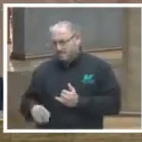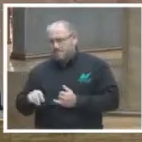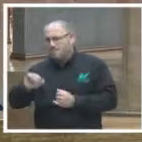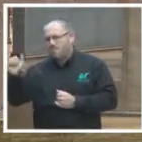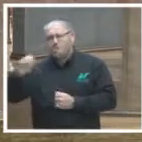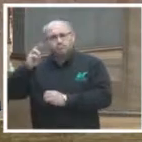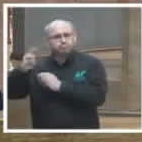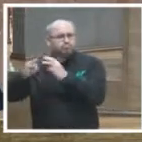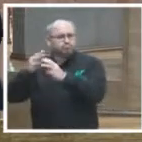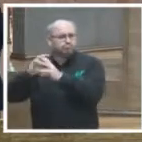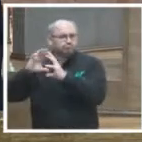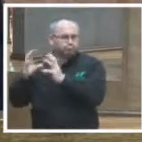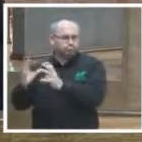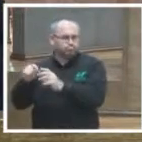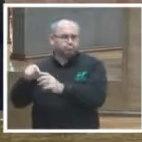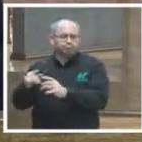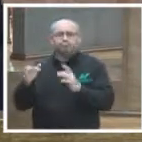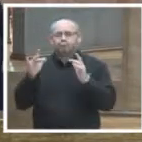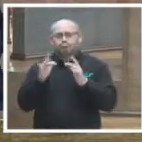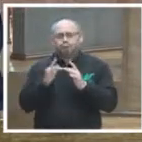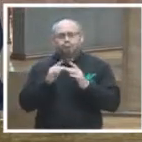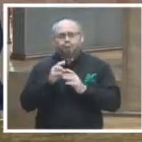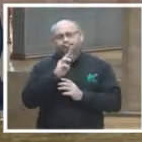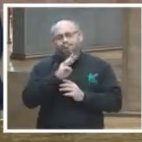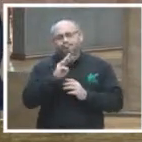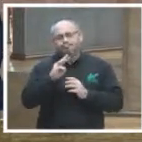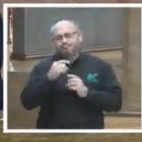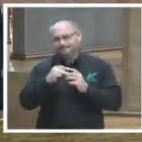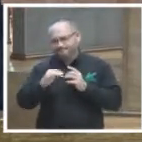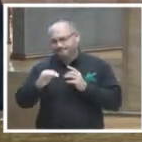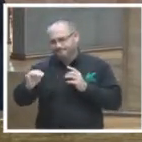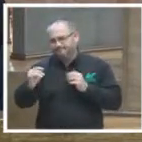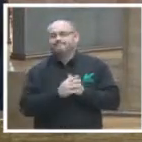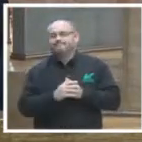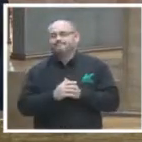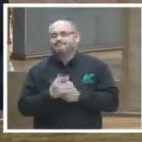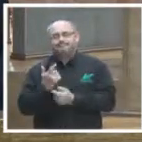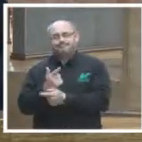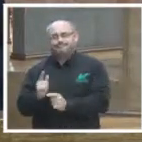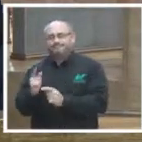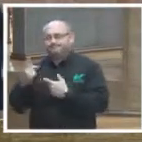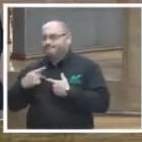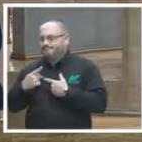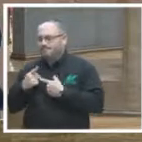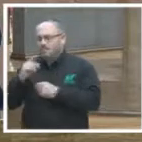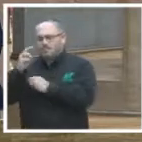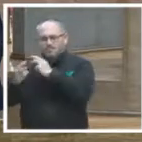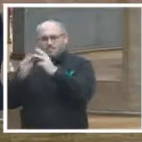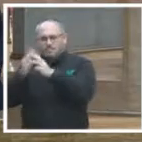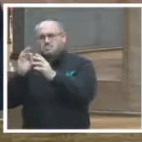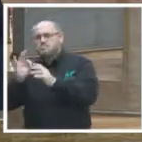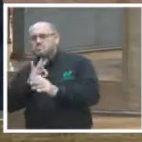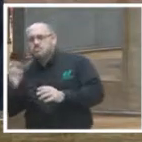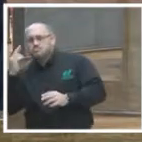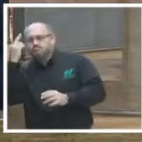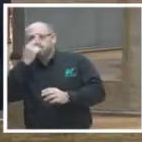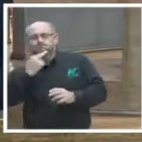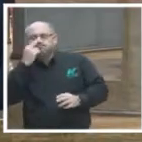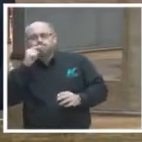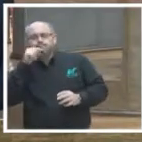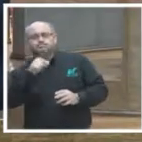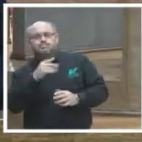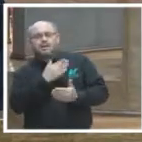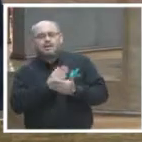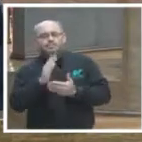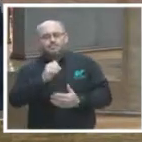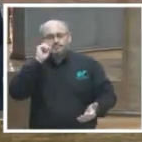a través de su página de internet cualquier persona de cualquier parte del mundo puede consultar además de las